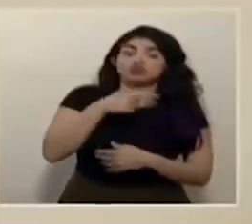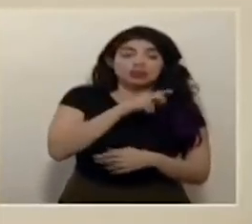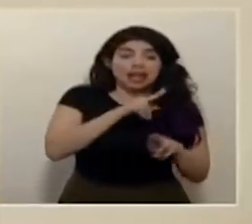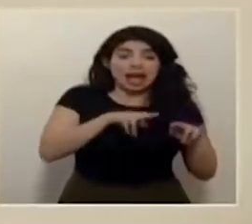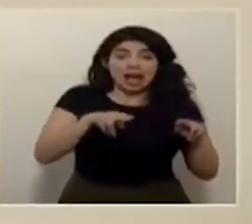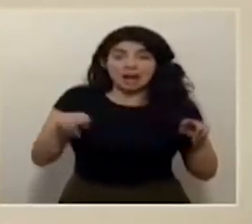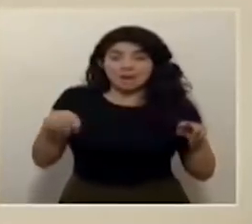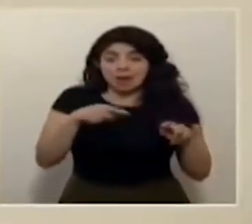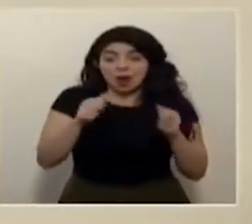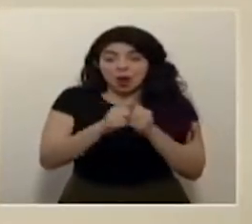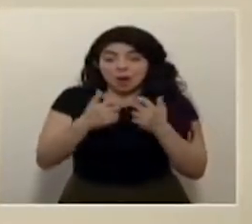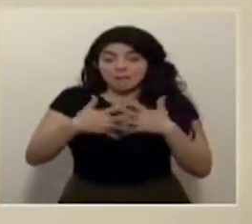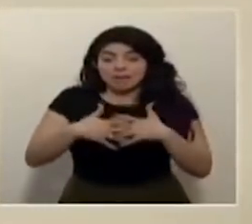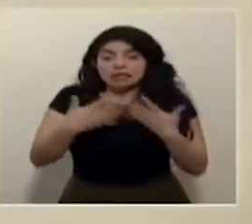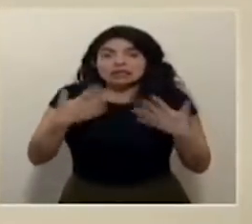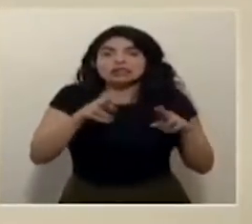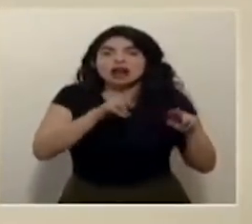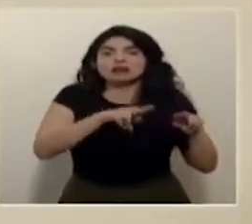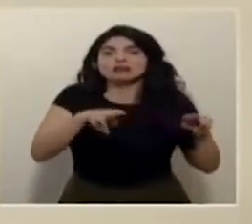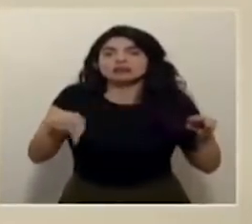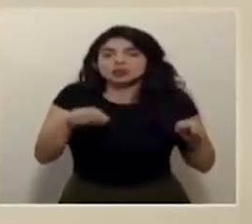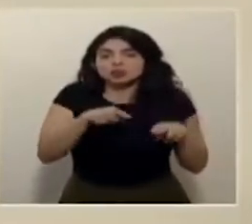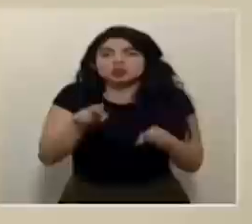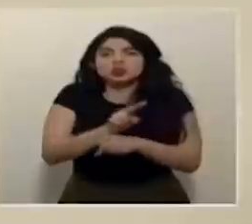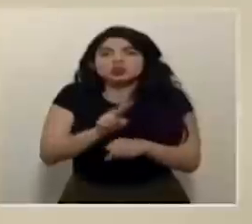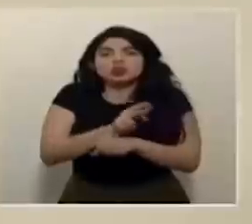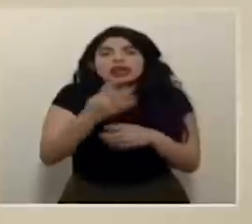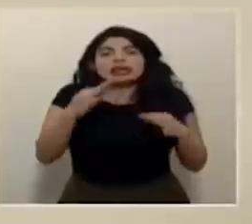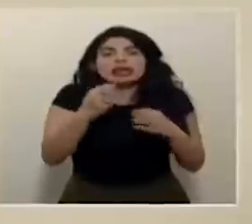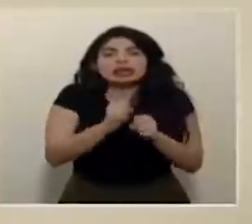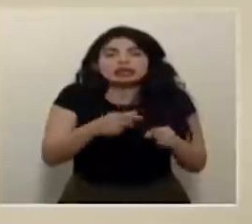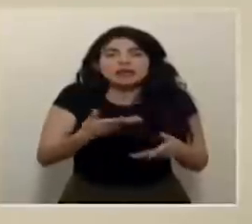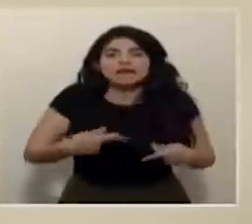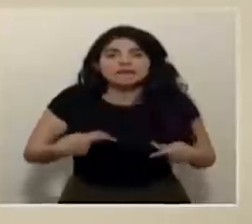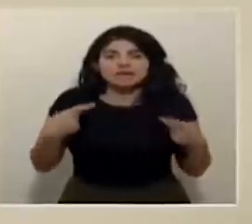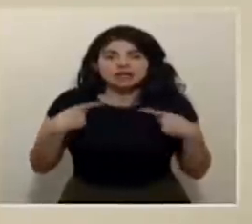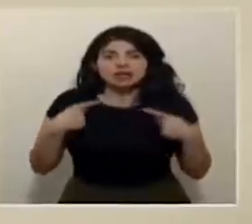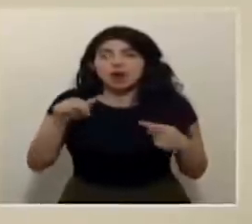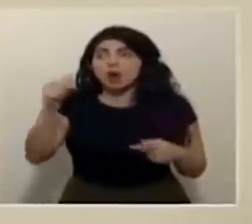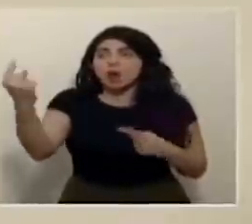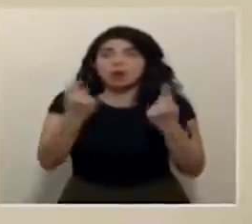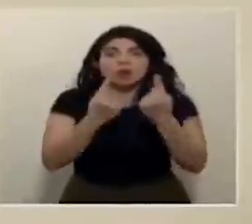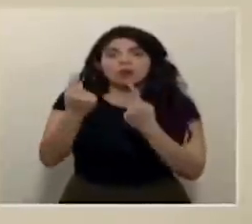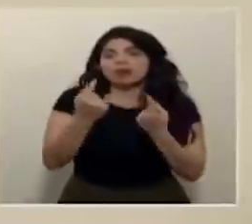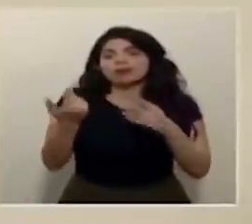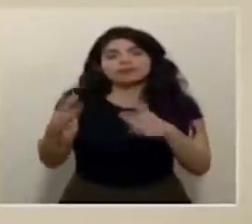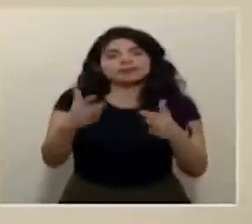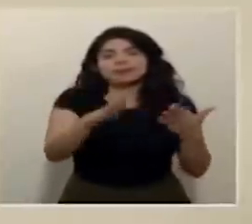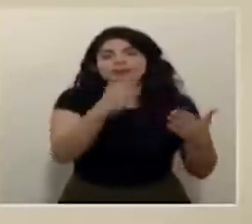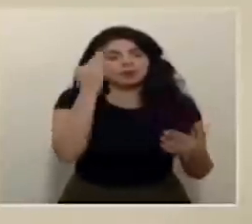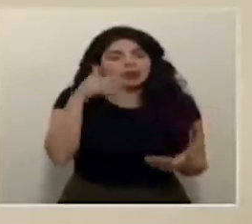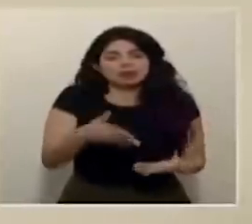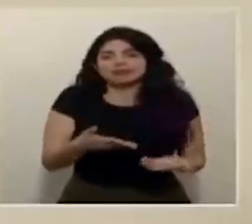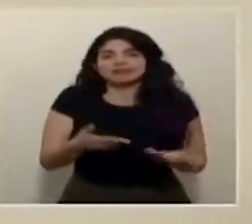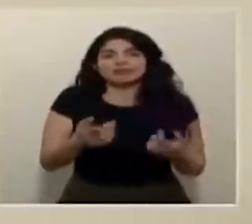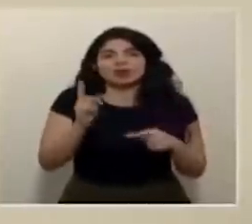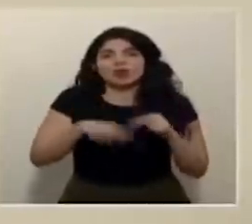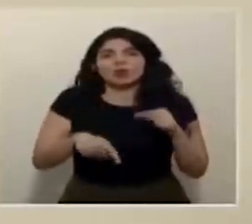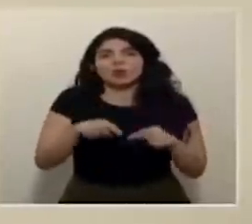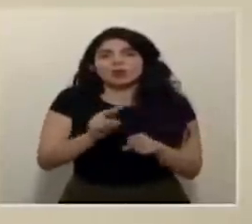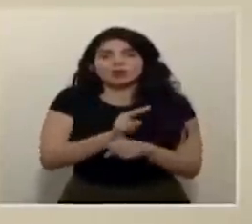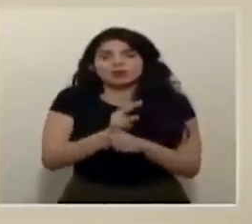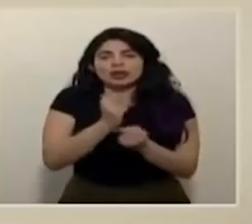se pueden usar están con una persona con un respirador tratando de salvarle la vida y empieza a morirse gente porque no puede llegar a ese nivel